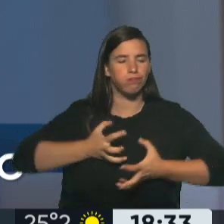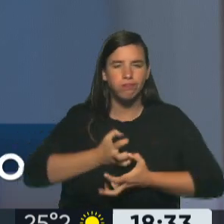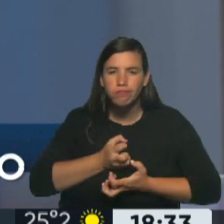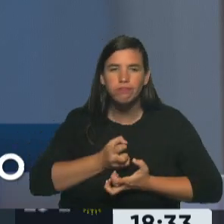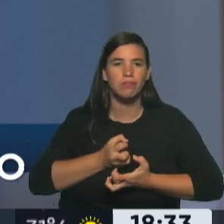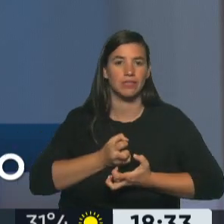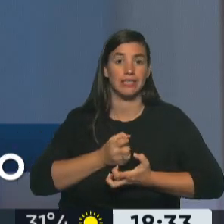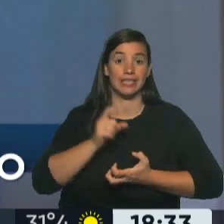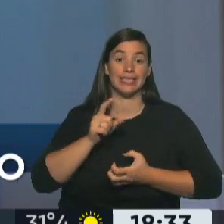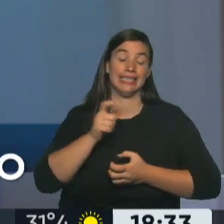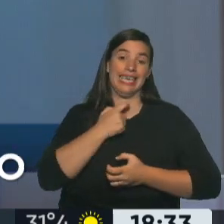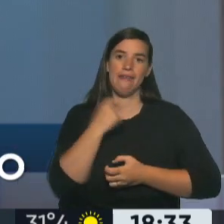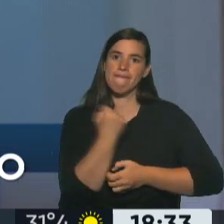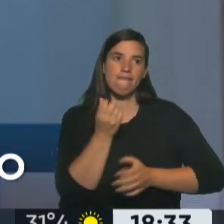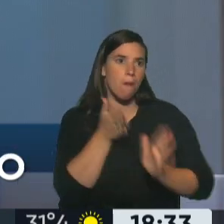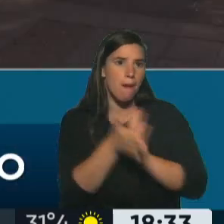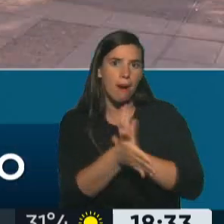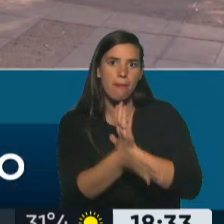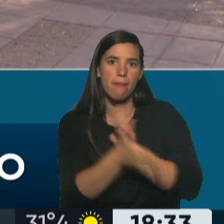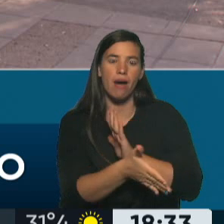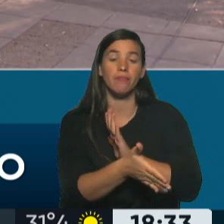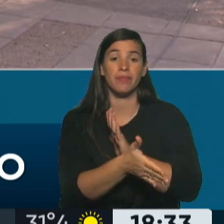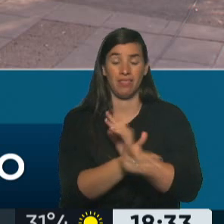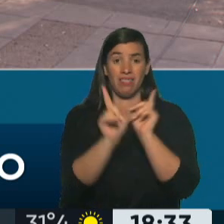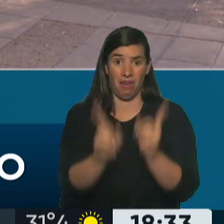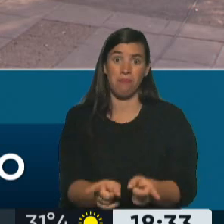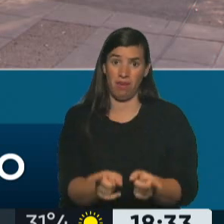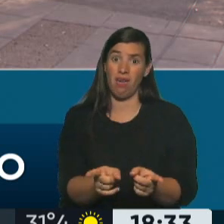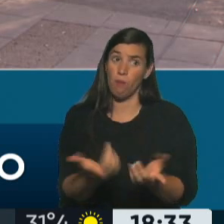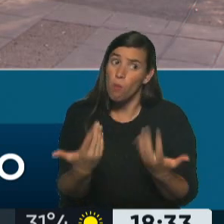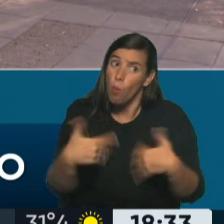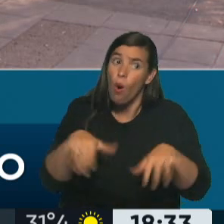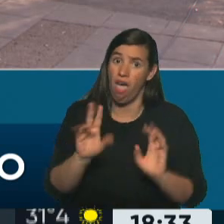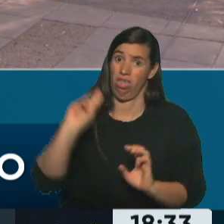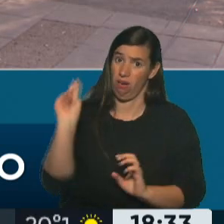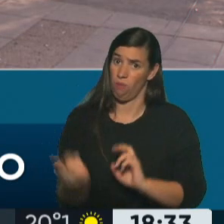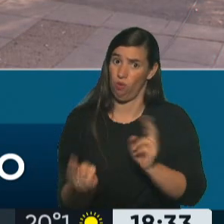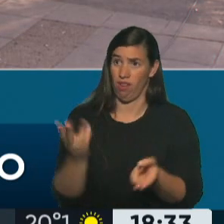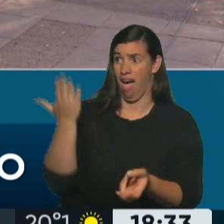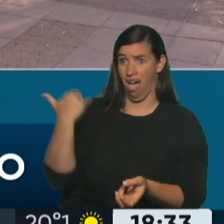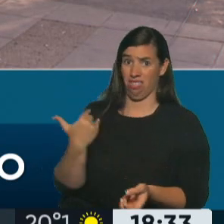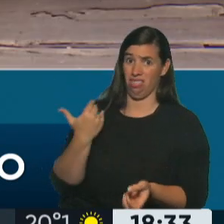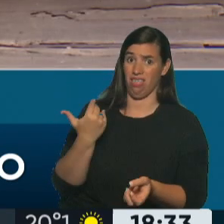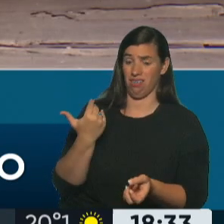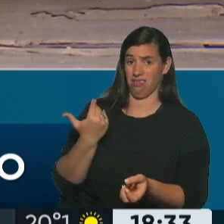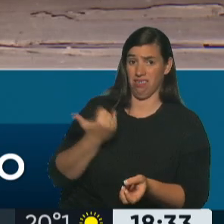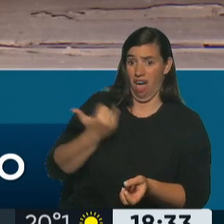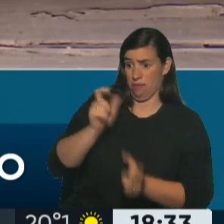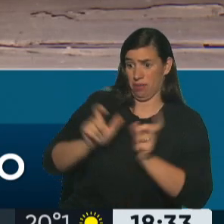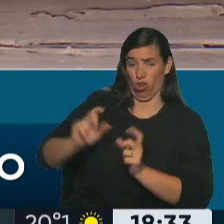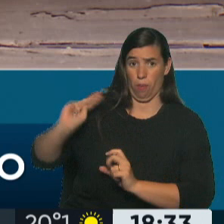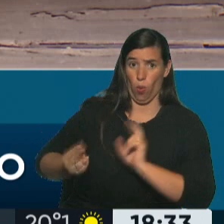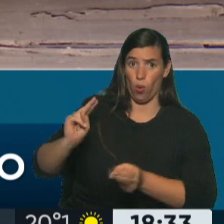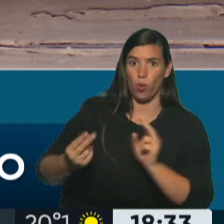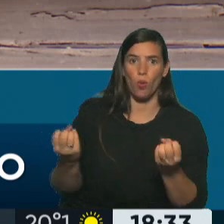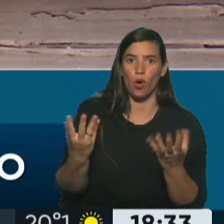intenciones de escape. Hemos tenido fallecimientos también producto de no poder controlar o no poder reconocer